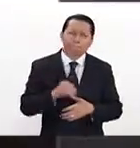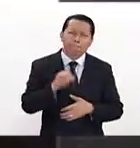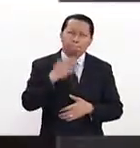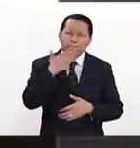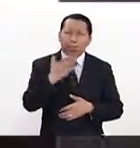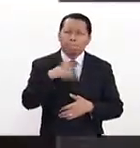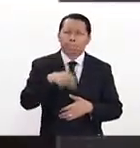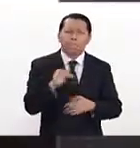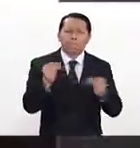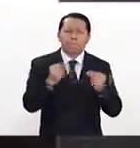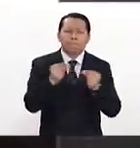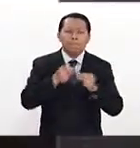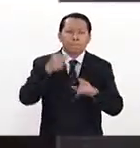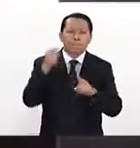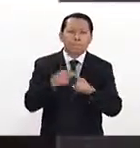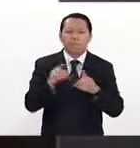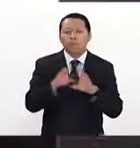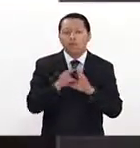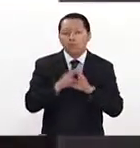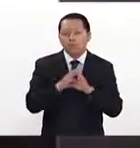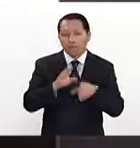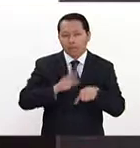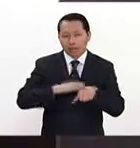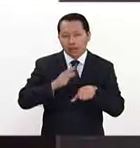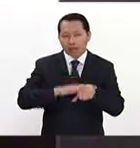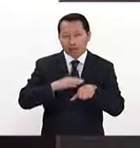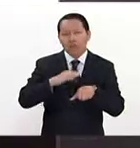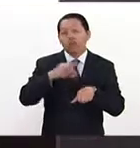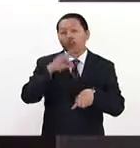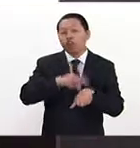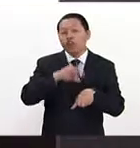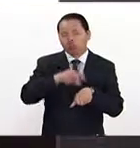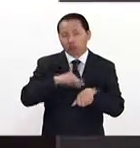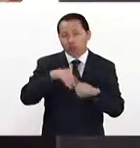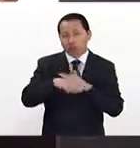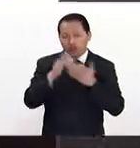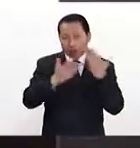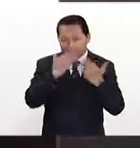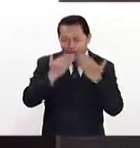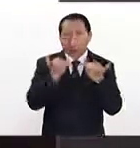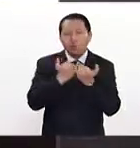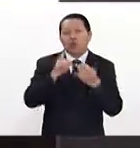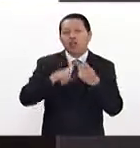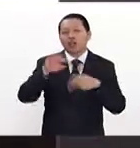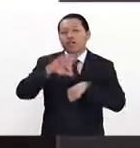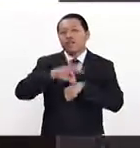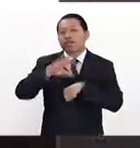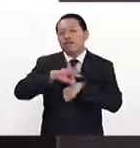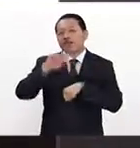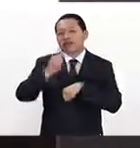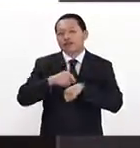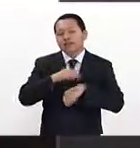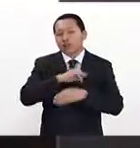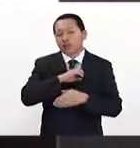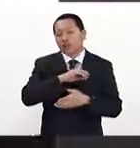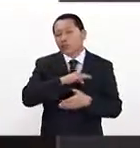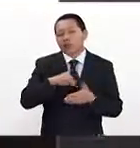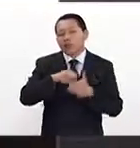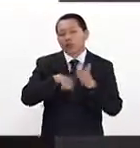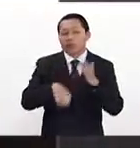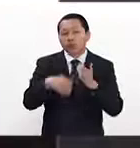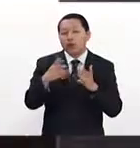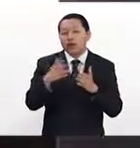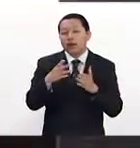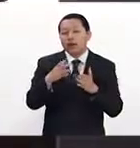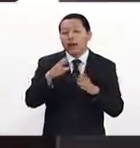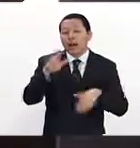ir sobre la educación médica continua, sobre las farmacias donde tú por 10 pesos tienes